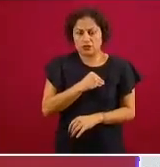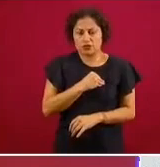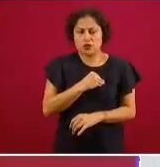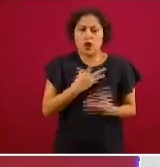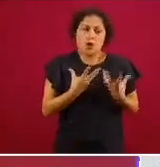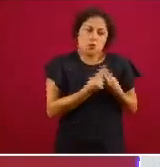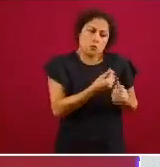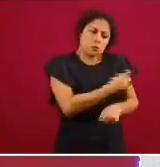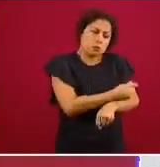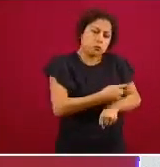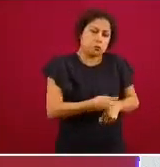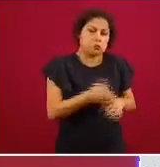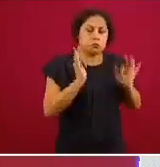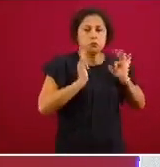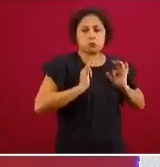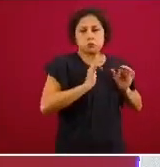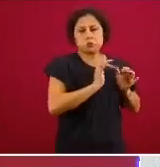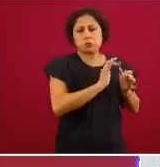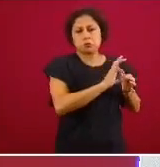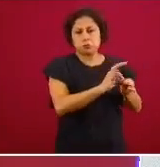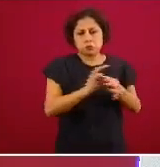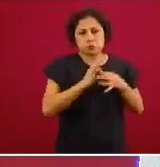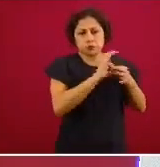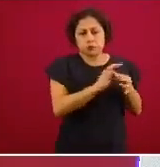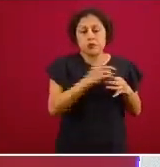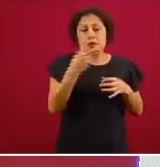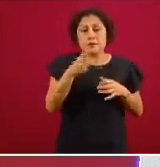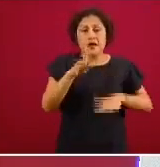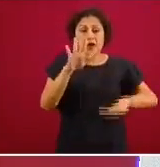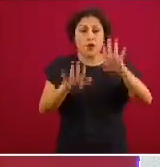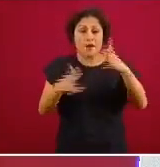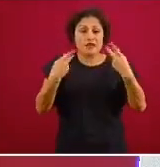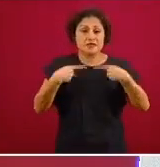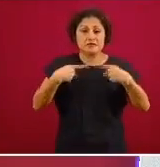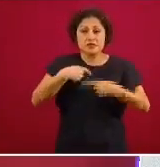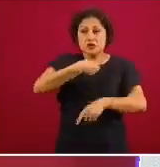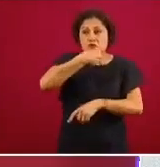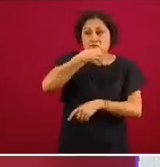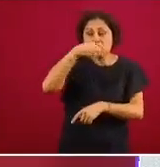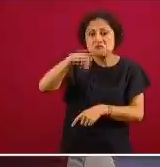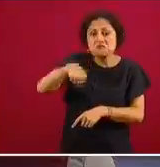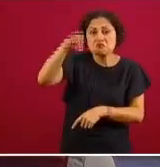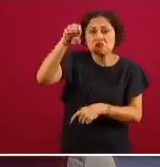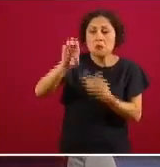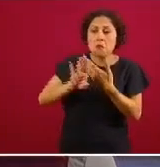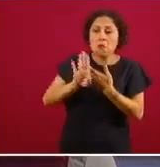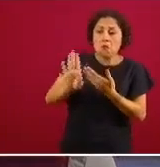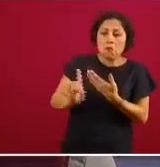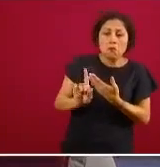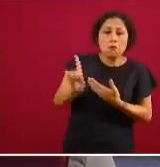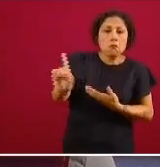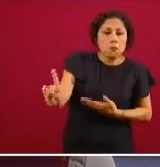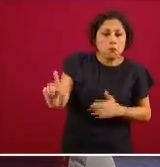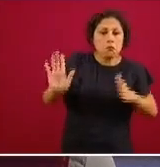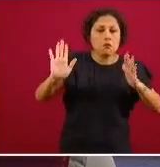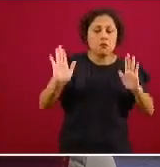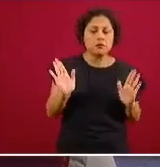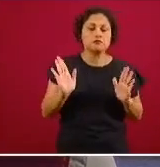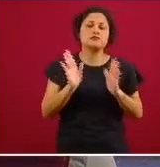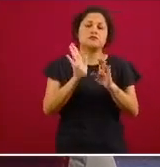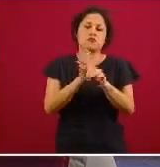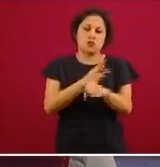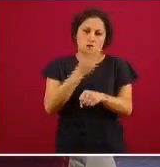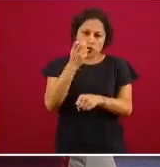adultos mayores de la familia permanezcan un tanto aislados entonces hay que tener una especial atención para frecuentarlos